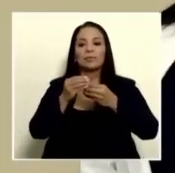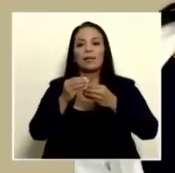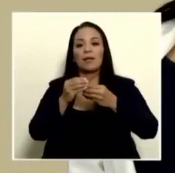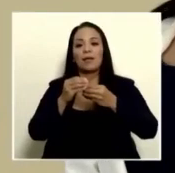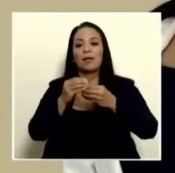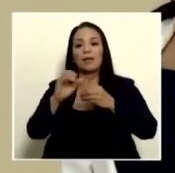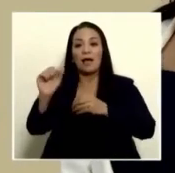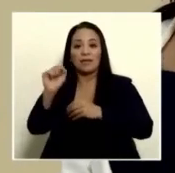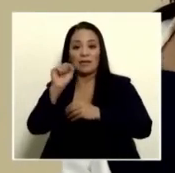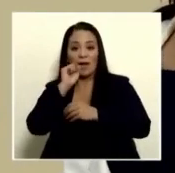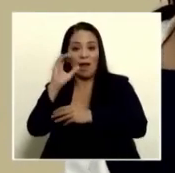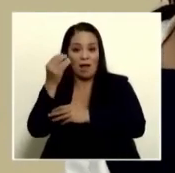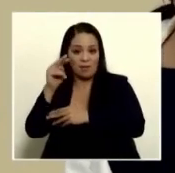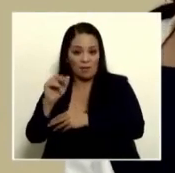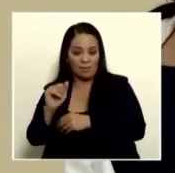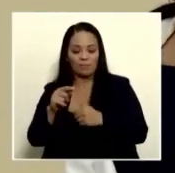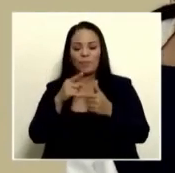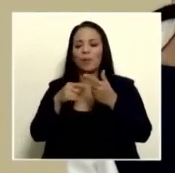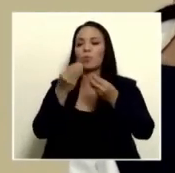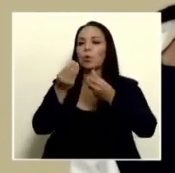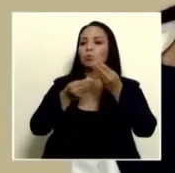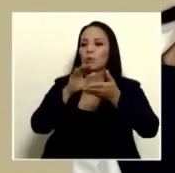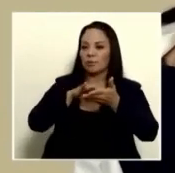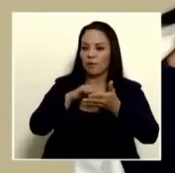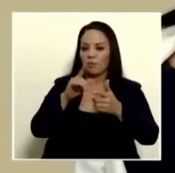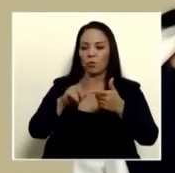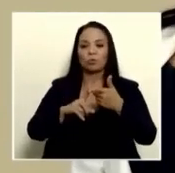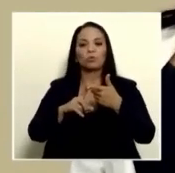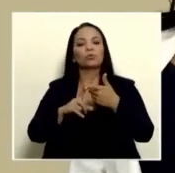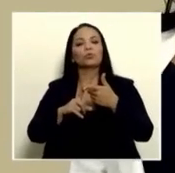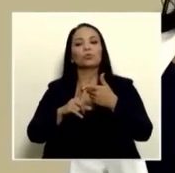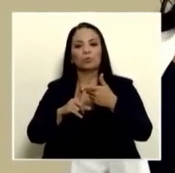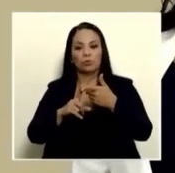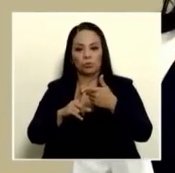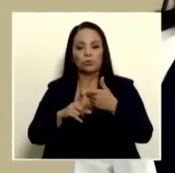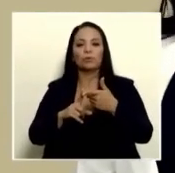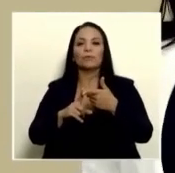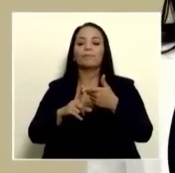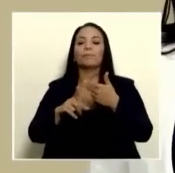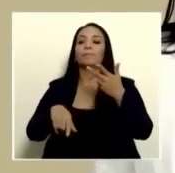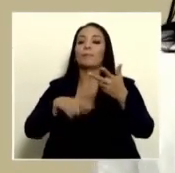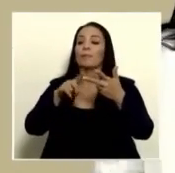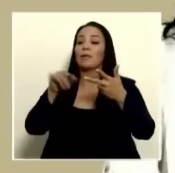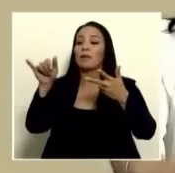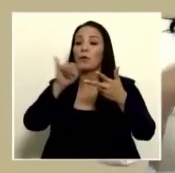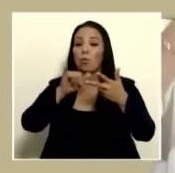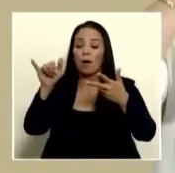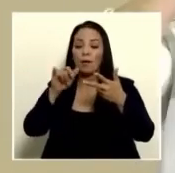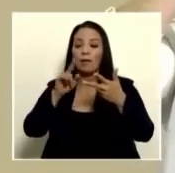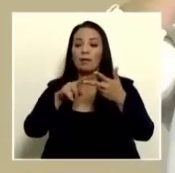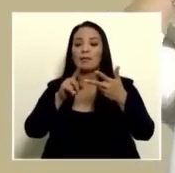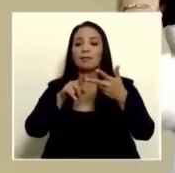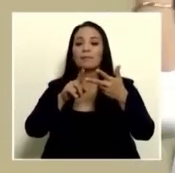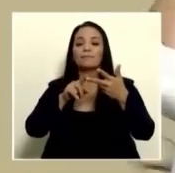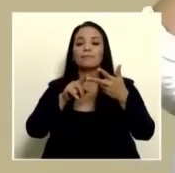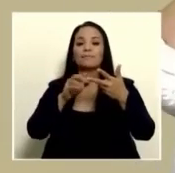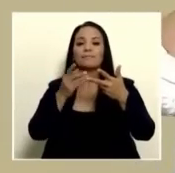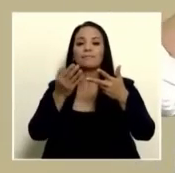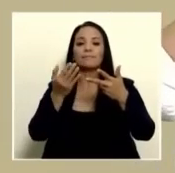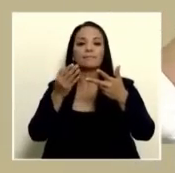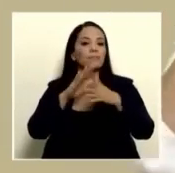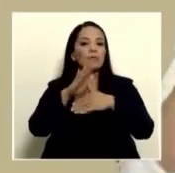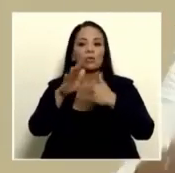al igual que estamos haciendo con los productores de arroz el agropecuario al igual que estamos haciendo con